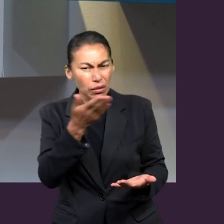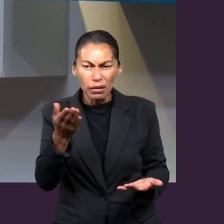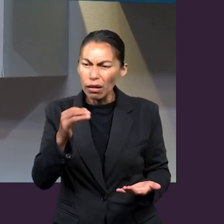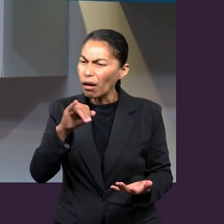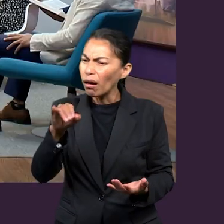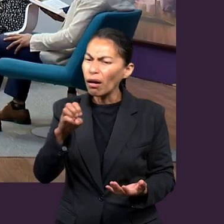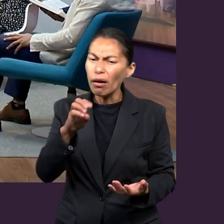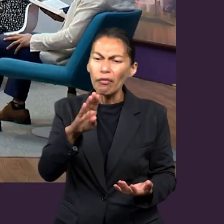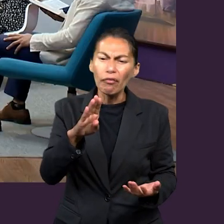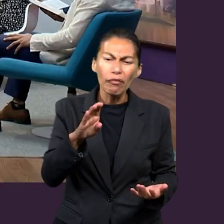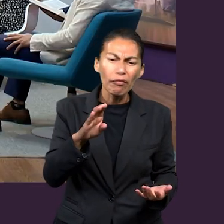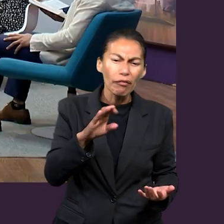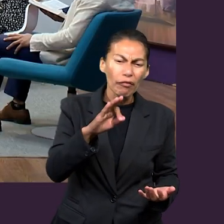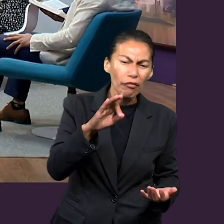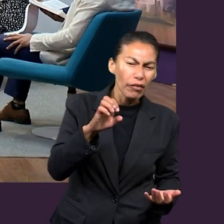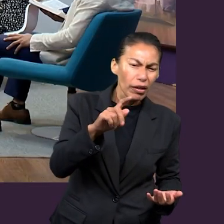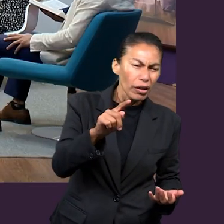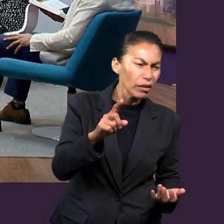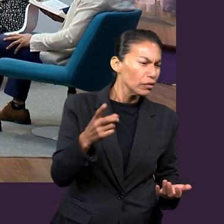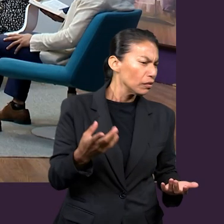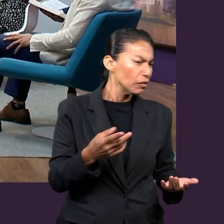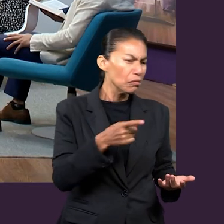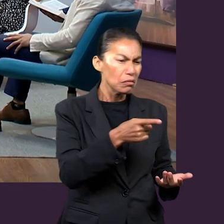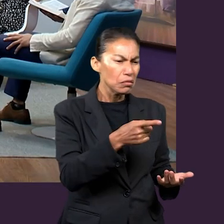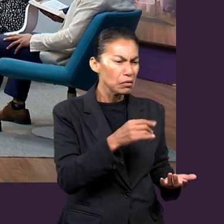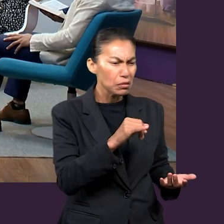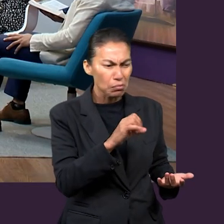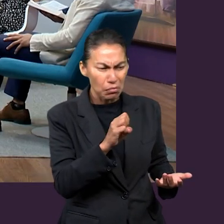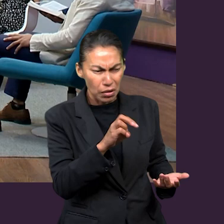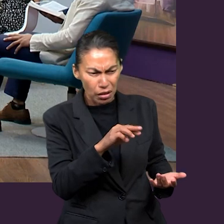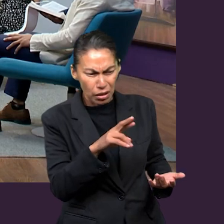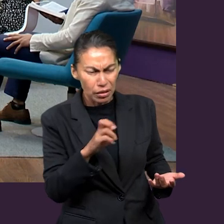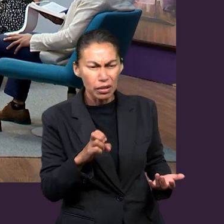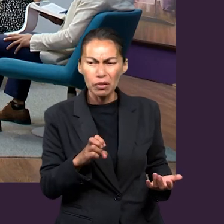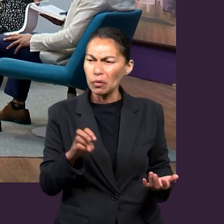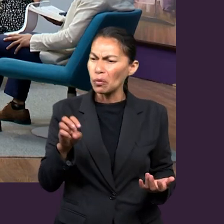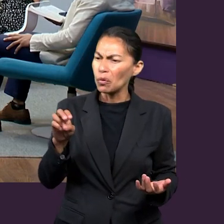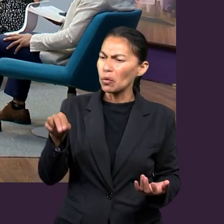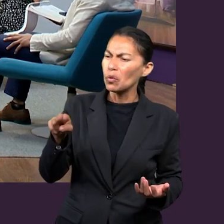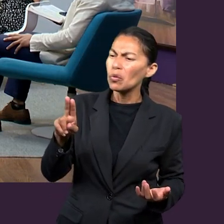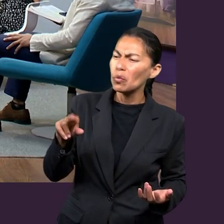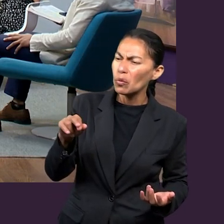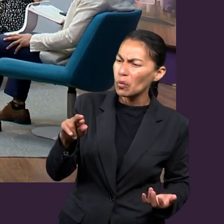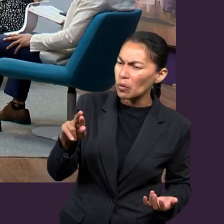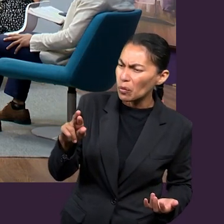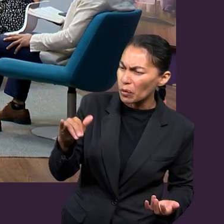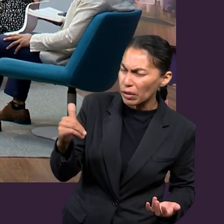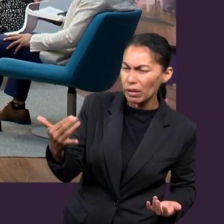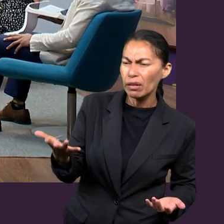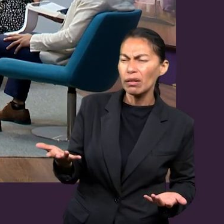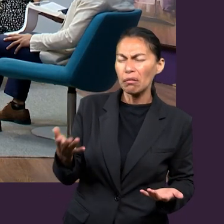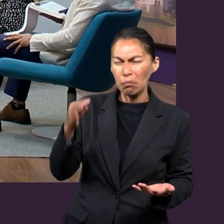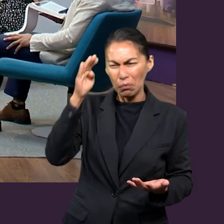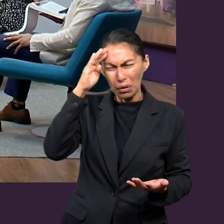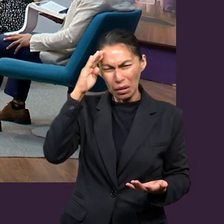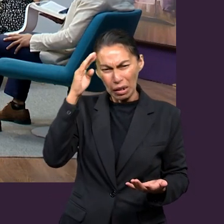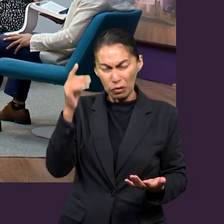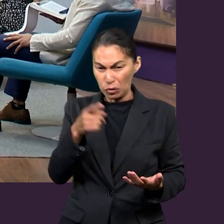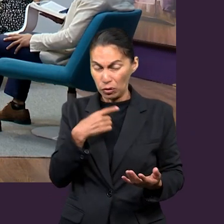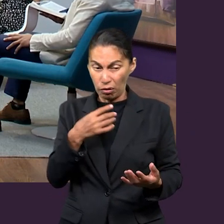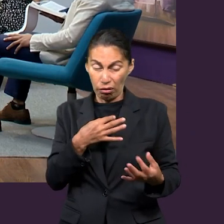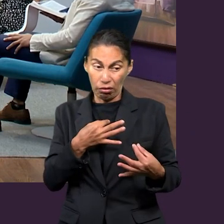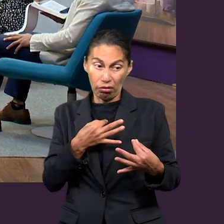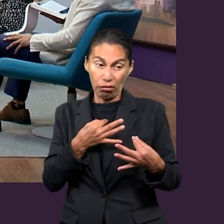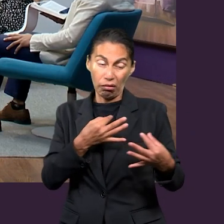sé, Jafez, Ismari o Nuri, ¿qué pensáis de este atacar a